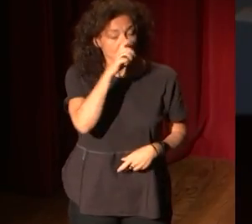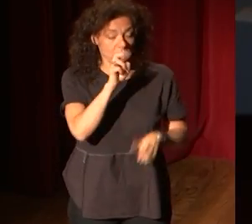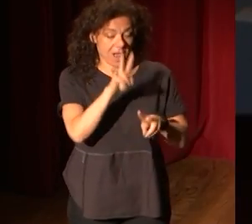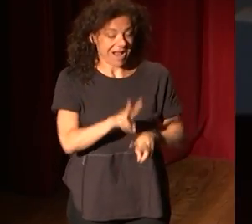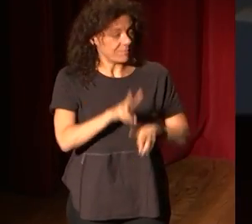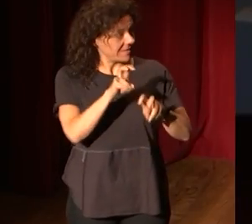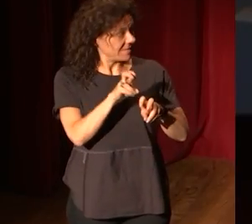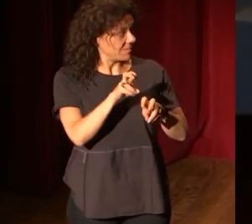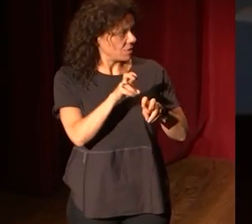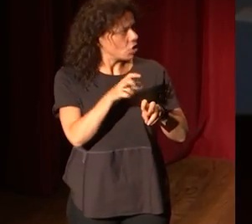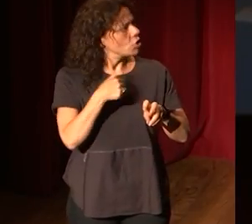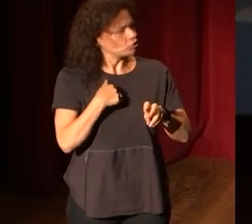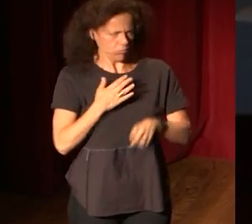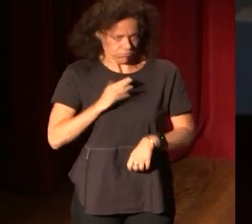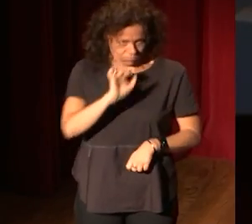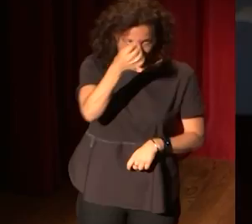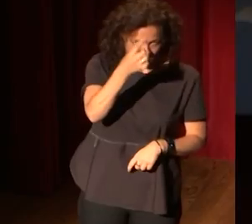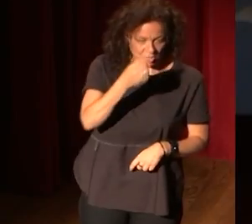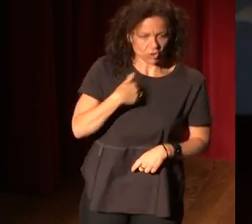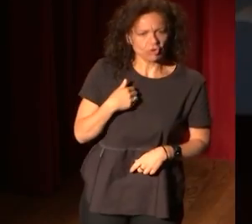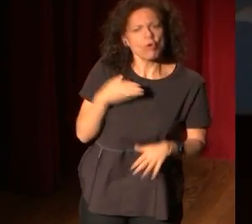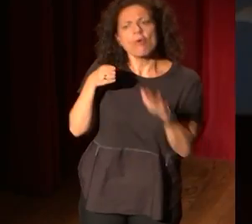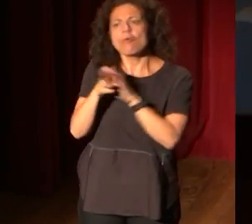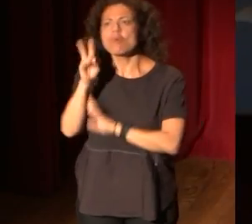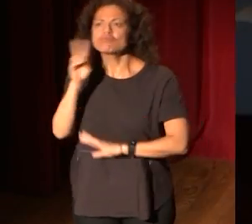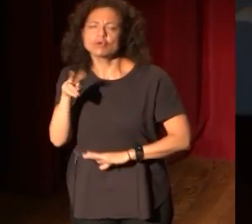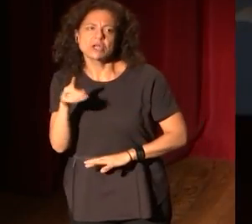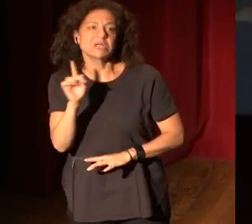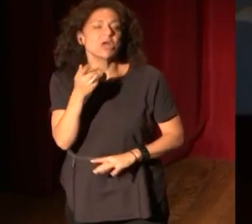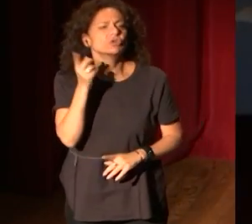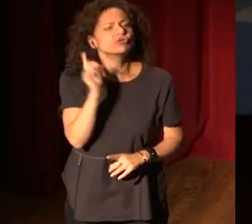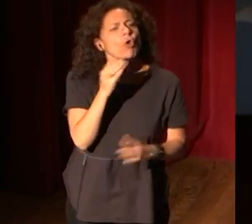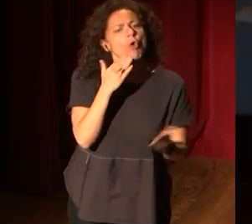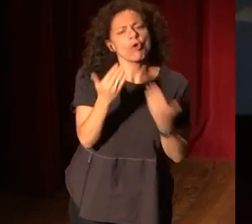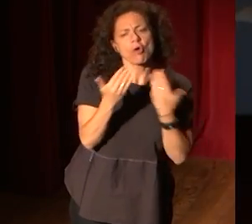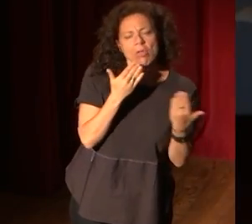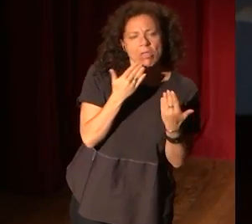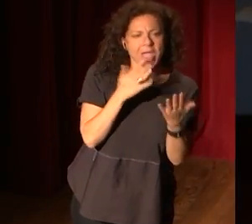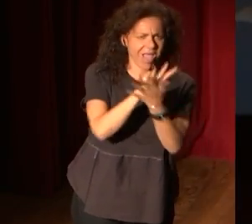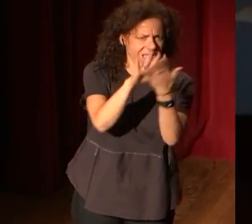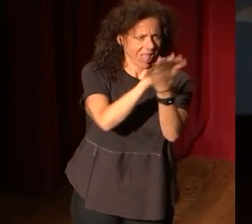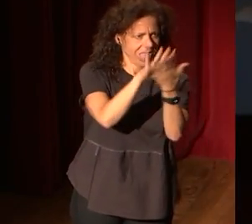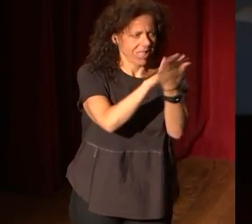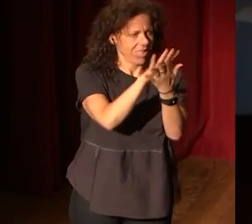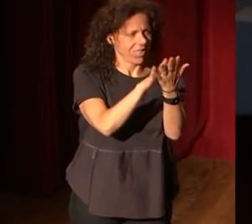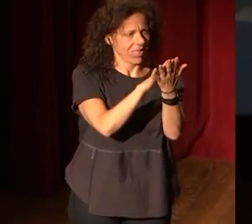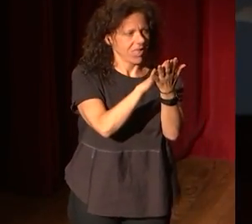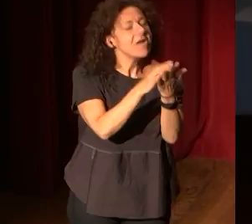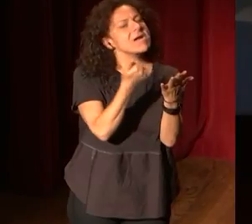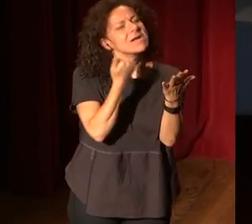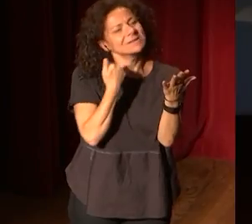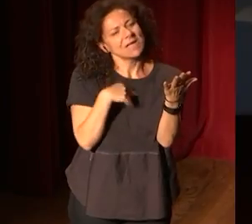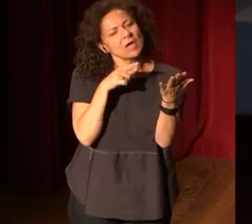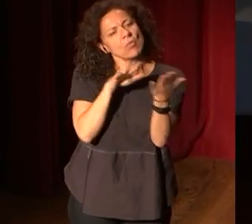esto yo el primero muy de museos es no es solo conversación es solo hablar ya y cuánto tiempo